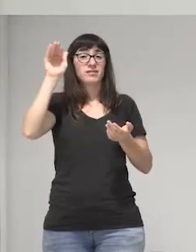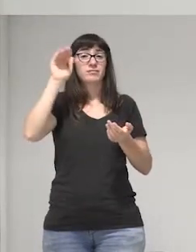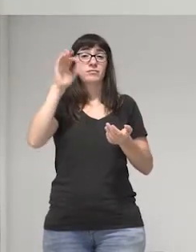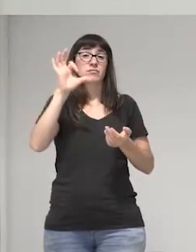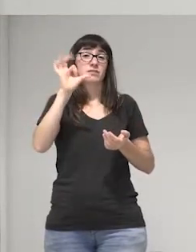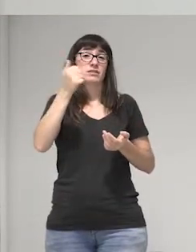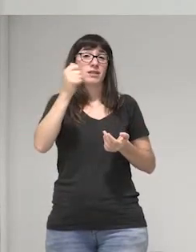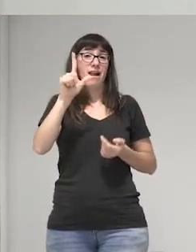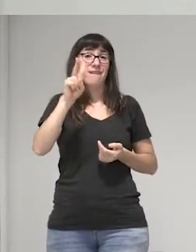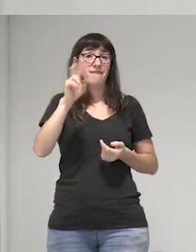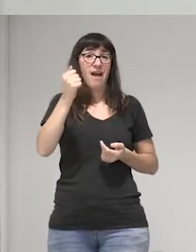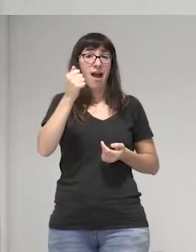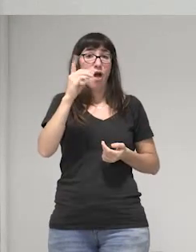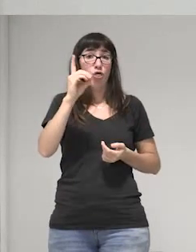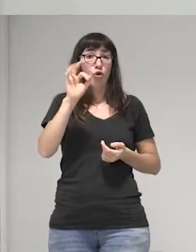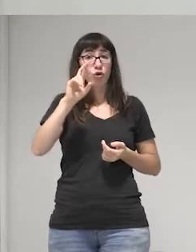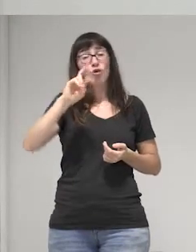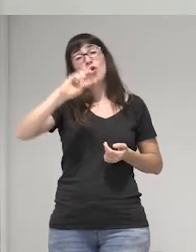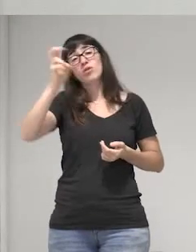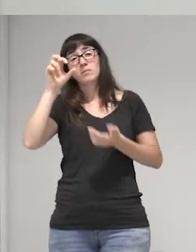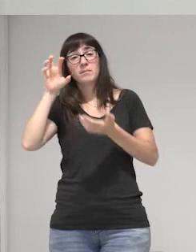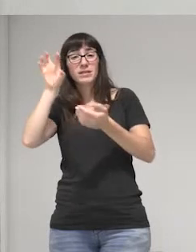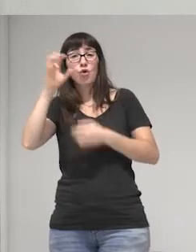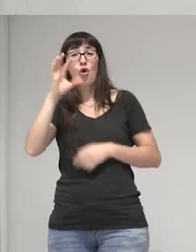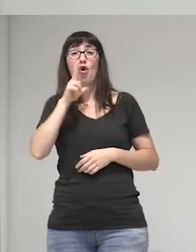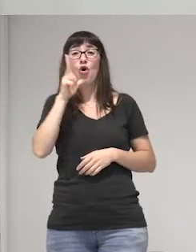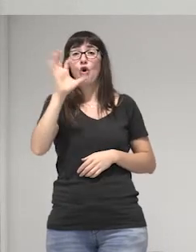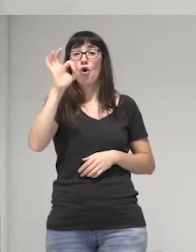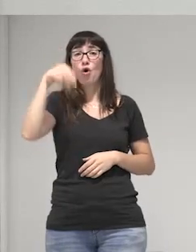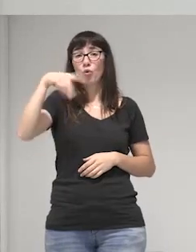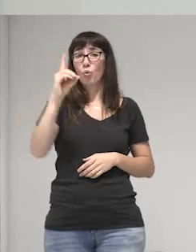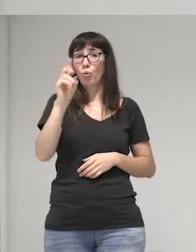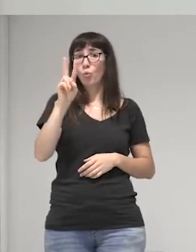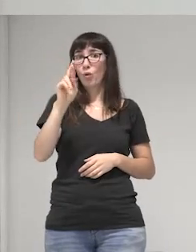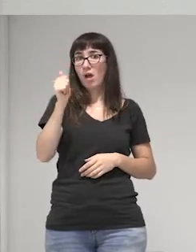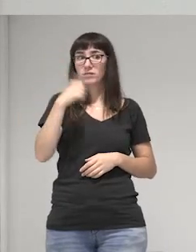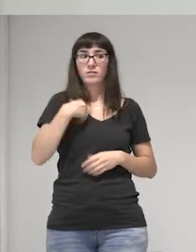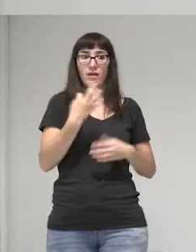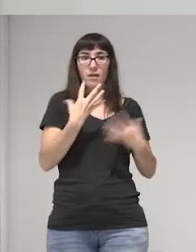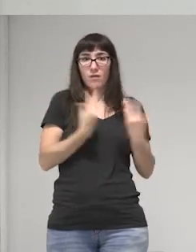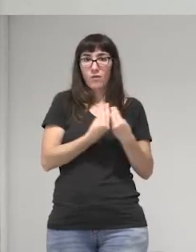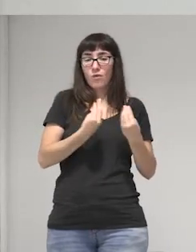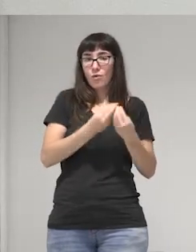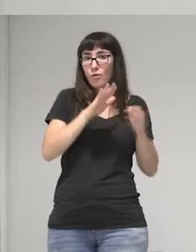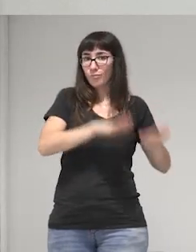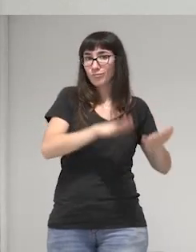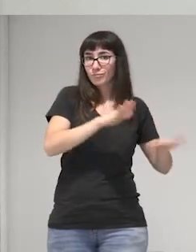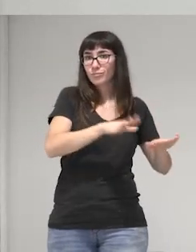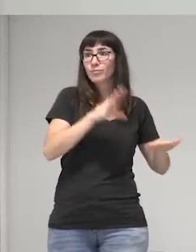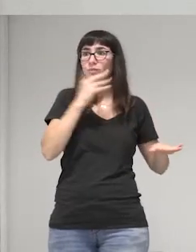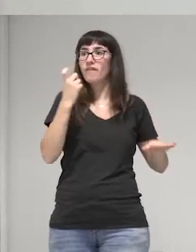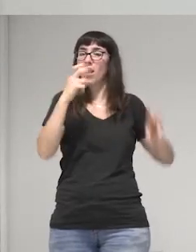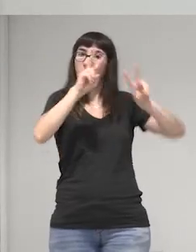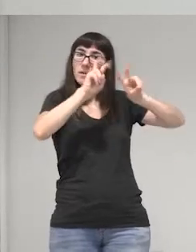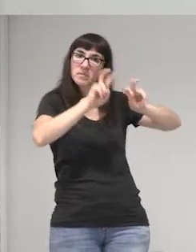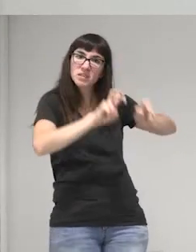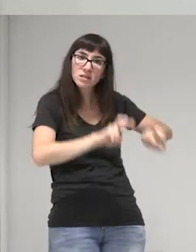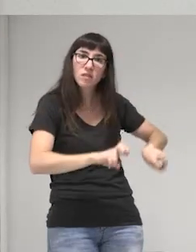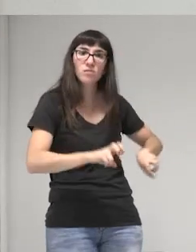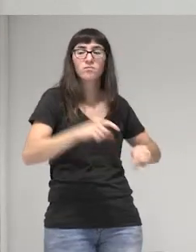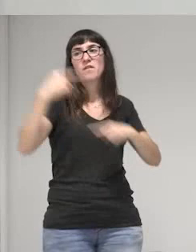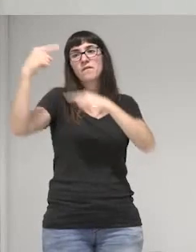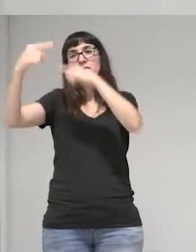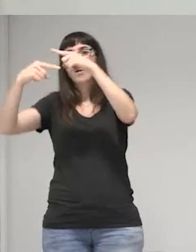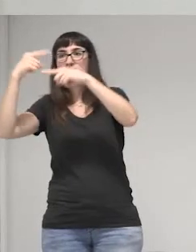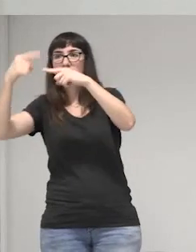compañeras hasta 20 días en refrigeración porque tienen que hacer una investigación en el país para ver si los familiares que sabemos que